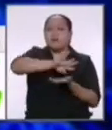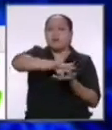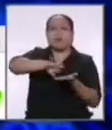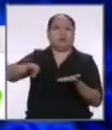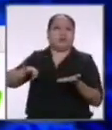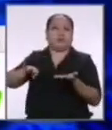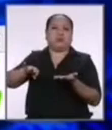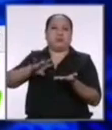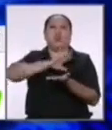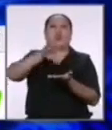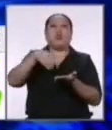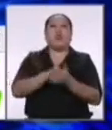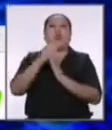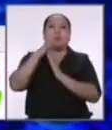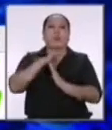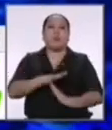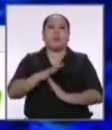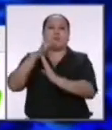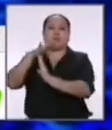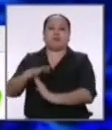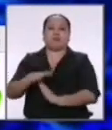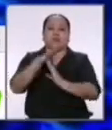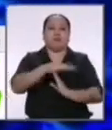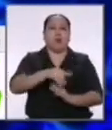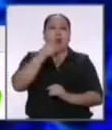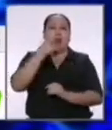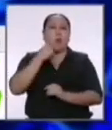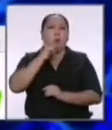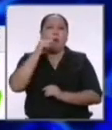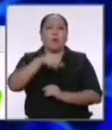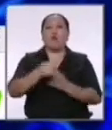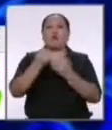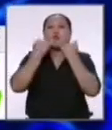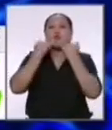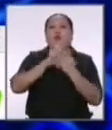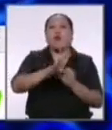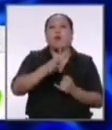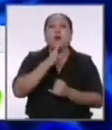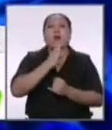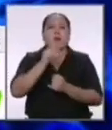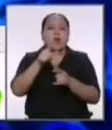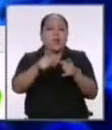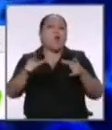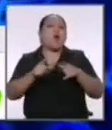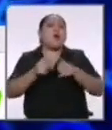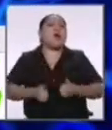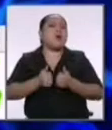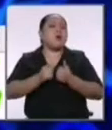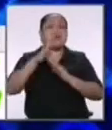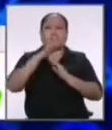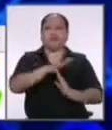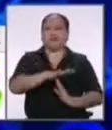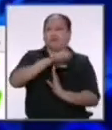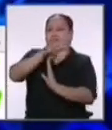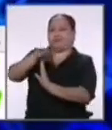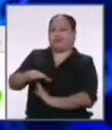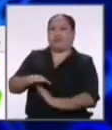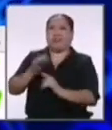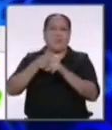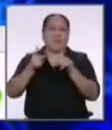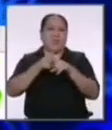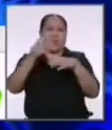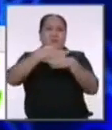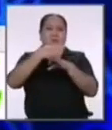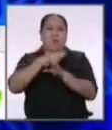atrás todas las discriminaciones que sufren nuestros niños y niñas por el idioma que hablan por el lugar en el que viven diferentes formas de